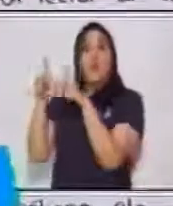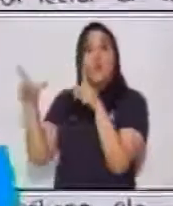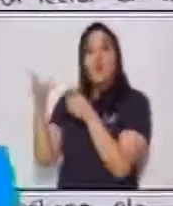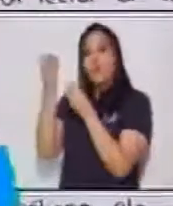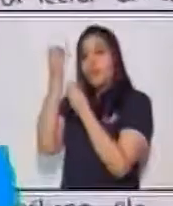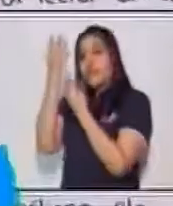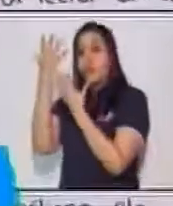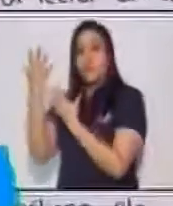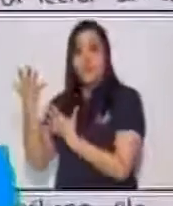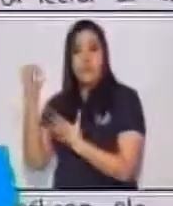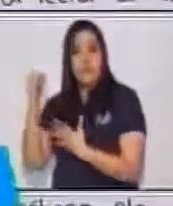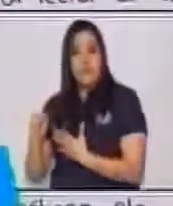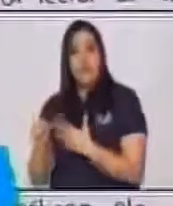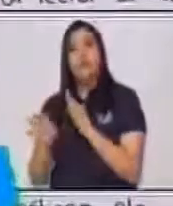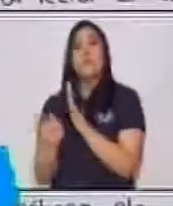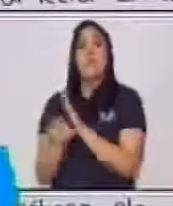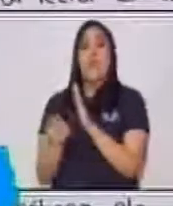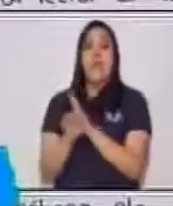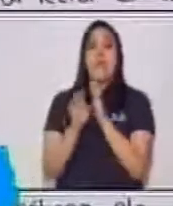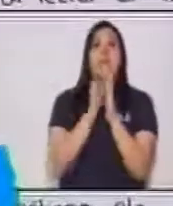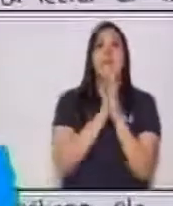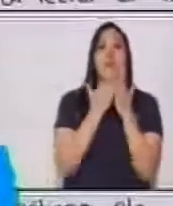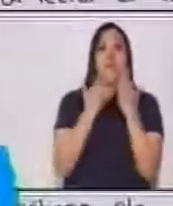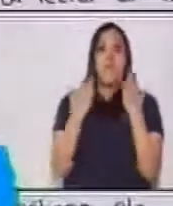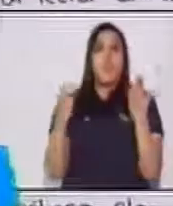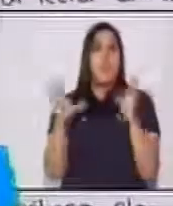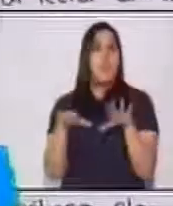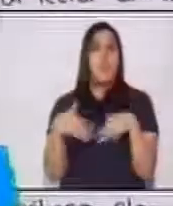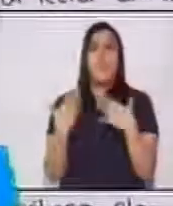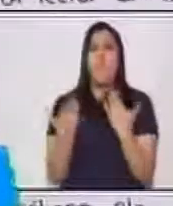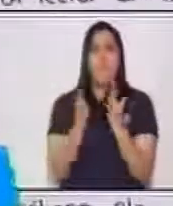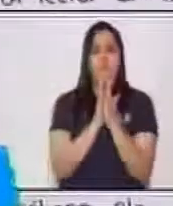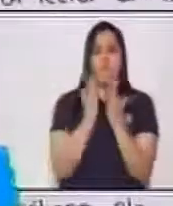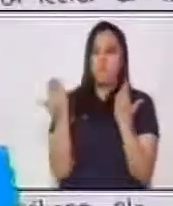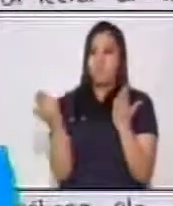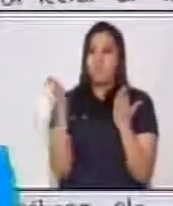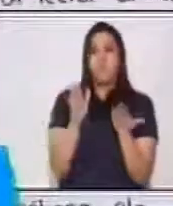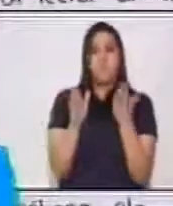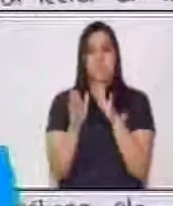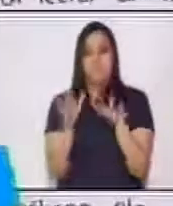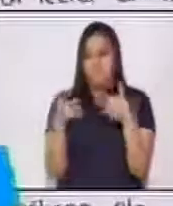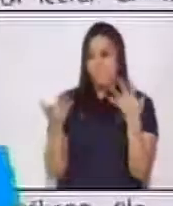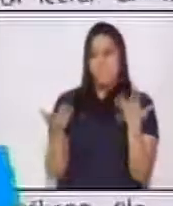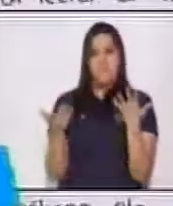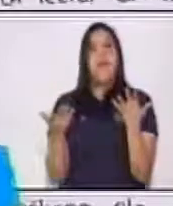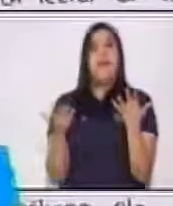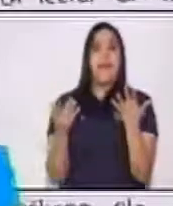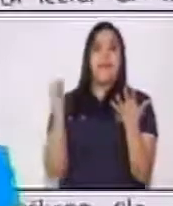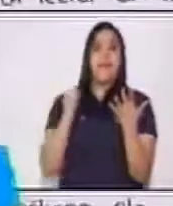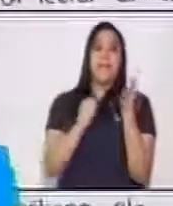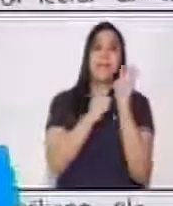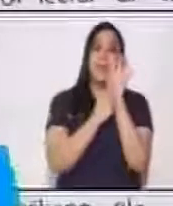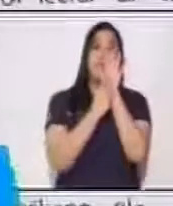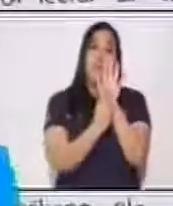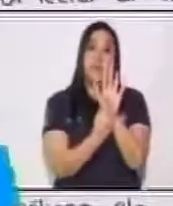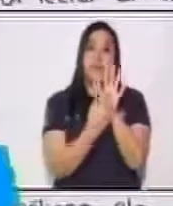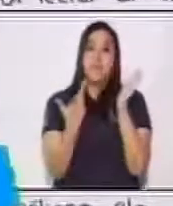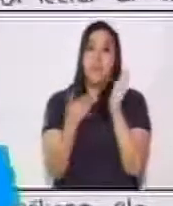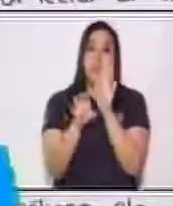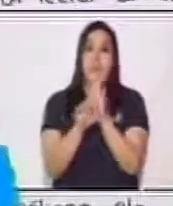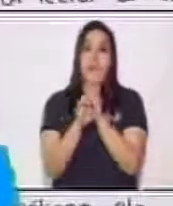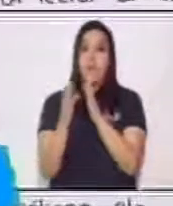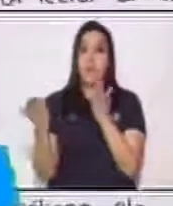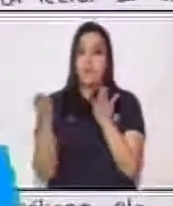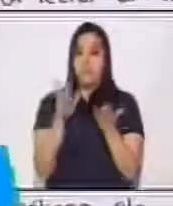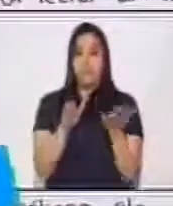Pues, hay dos formas de doblarlo. La más común, o la que me imagino que tú conoces, es la que te presenté. Y esa, pues,